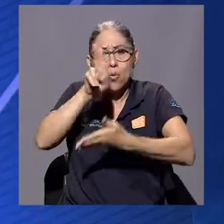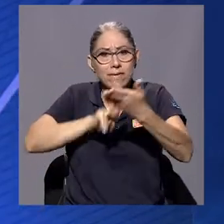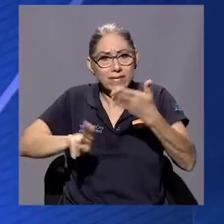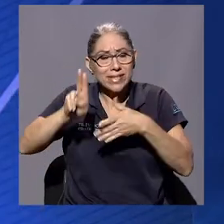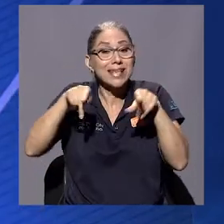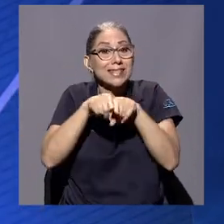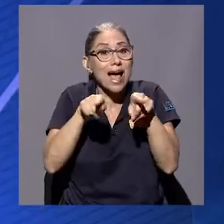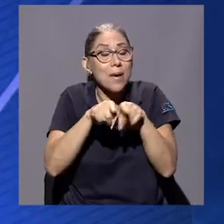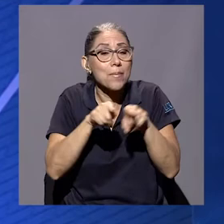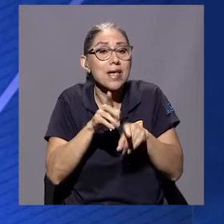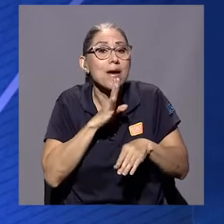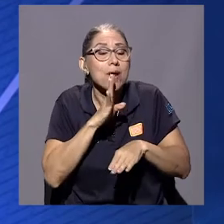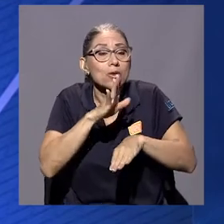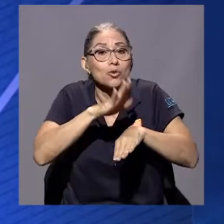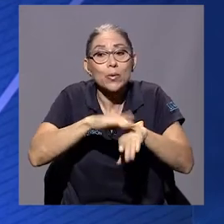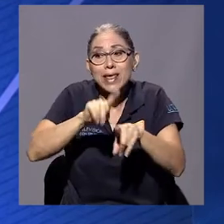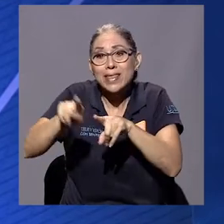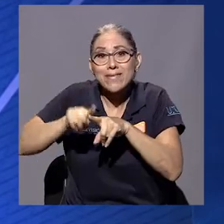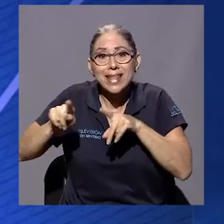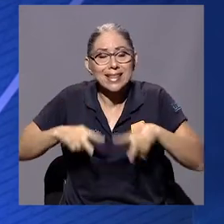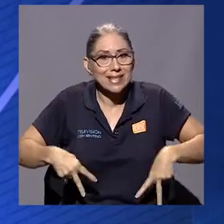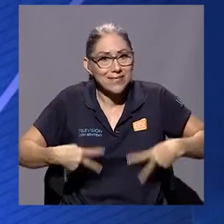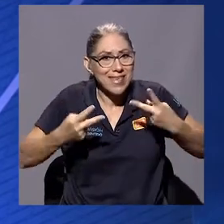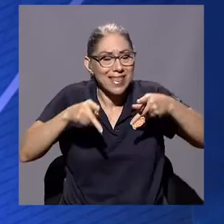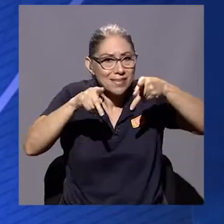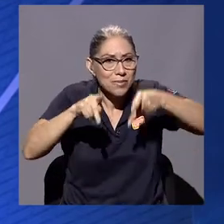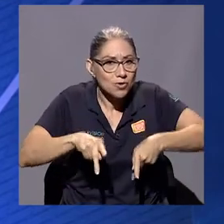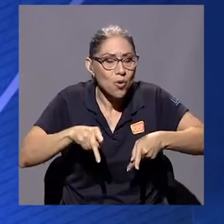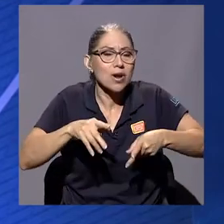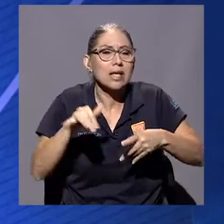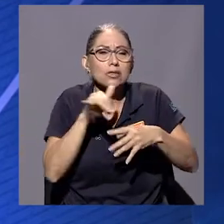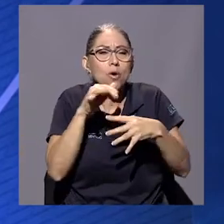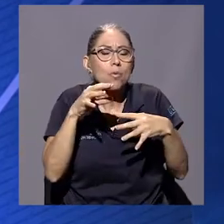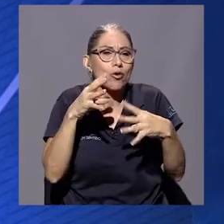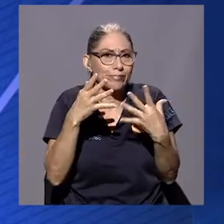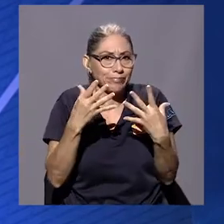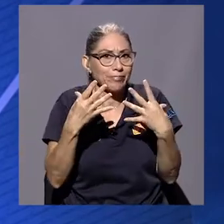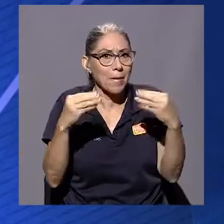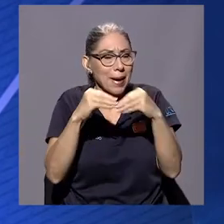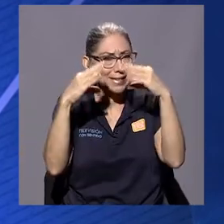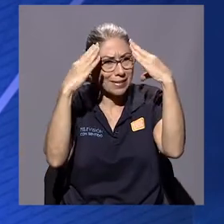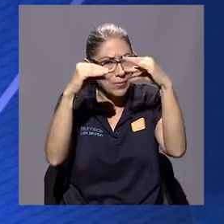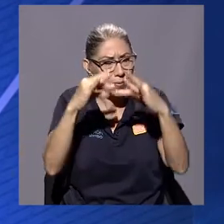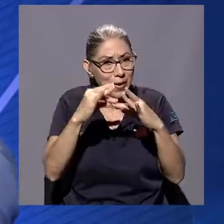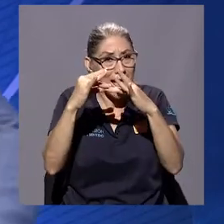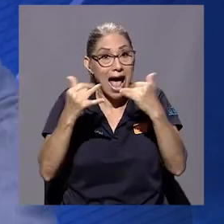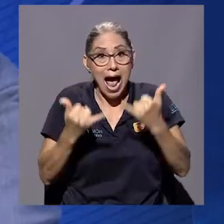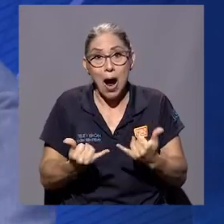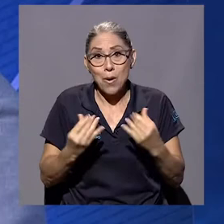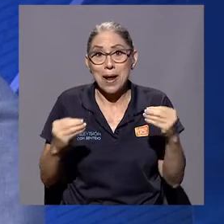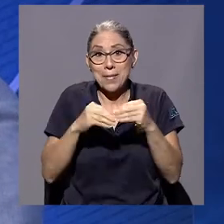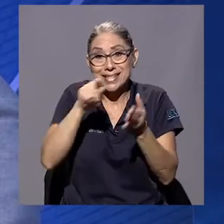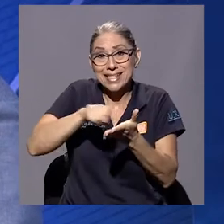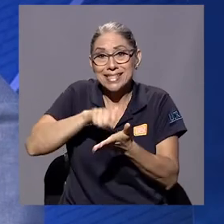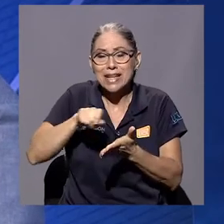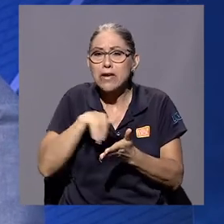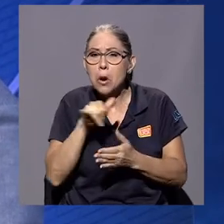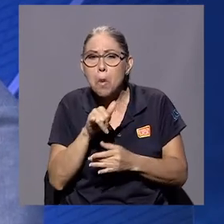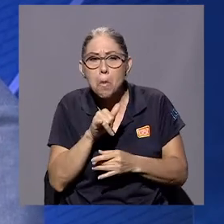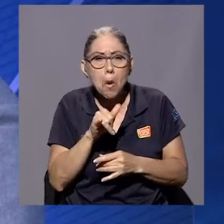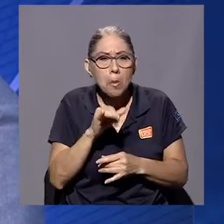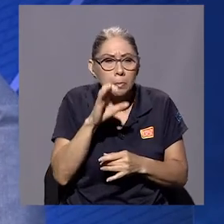biografías muy interesantes, casi hacia modelo de semblanza, y luego se ha aventurado en una literatura ya más detectivesca, es algo que a mí